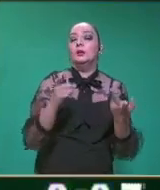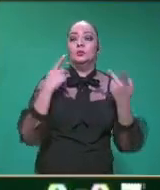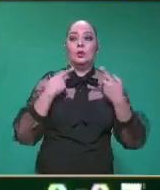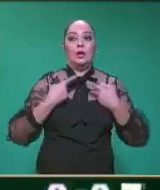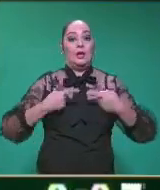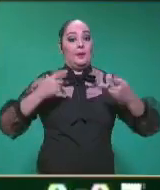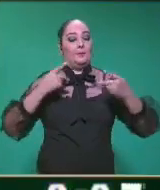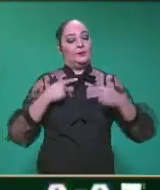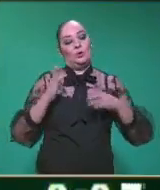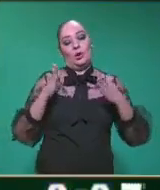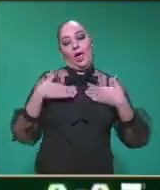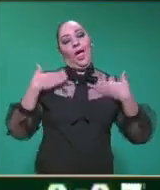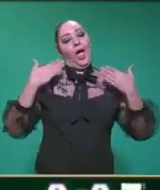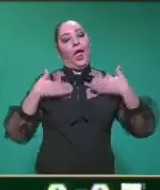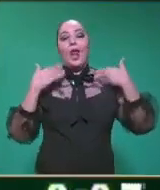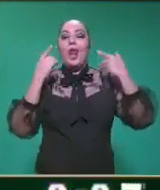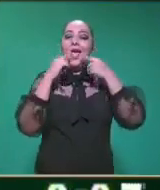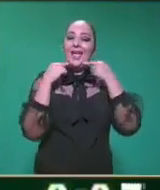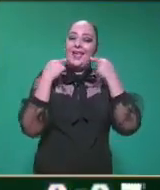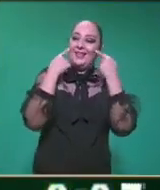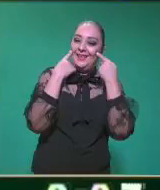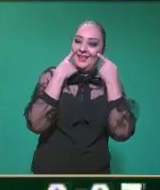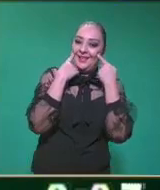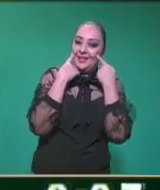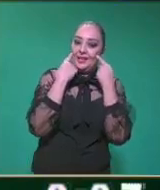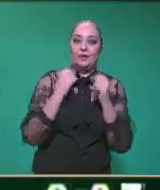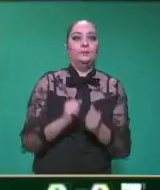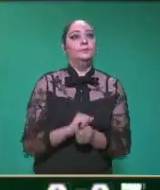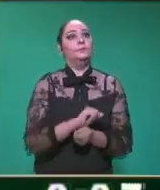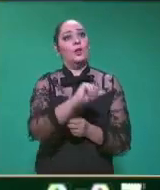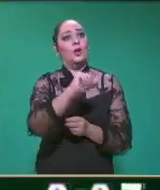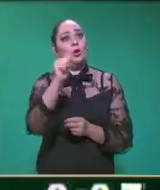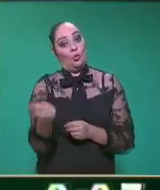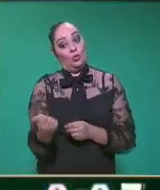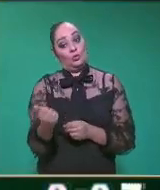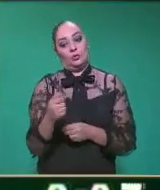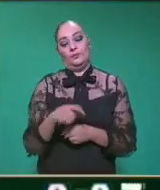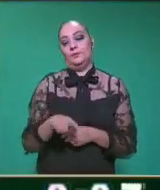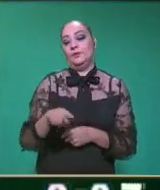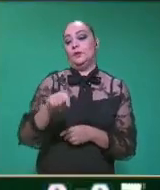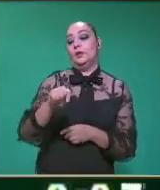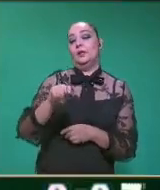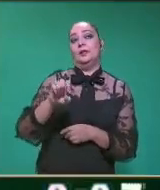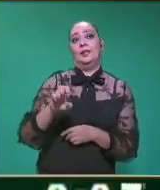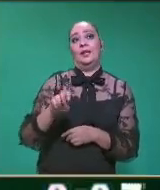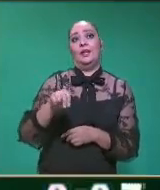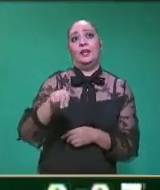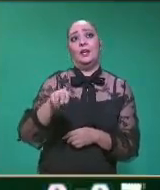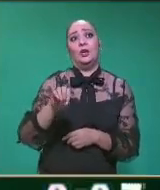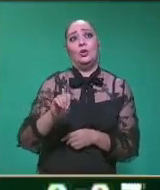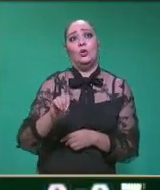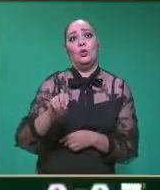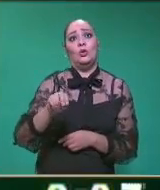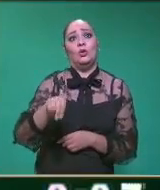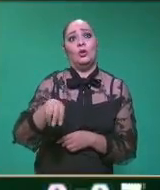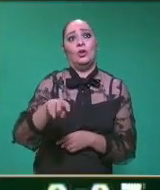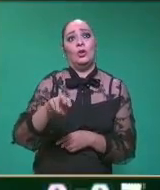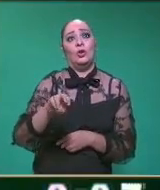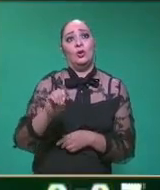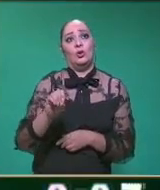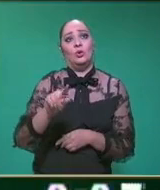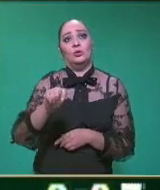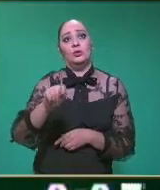alegre. Vamos a ver el siguiente. Dice tenonotzane. Esto quiere decir